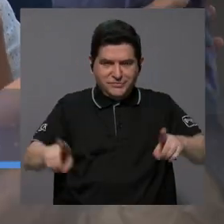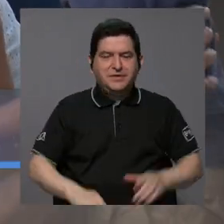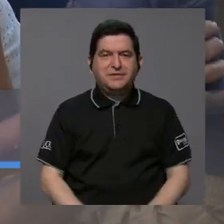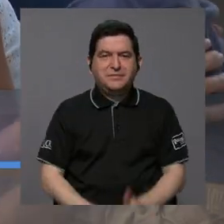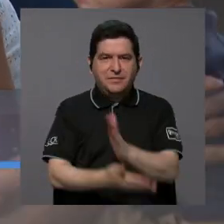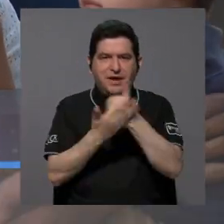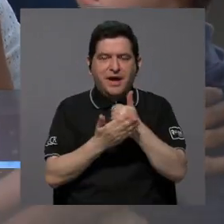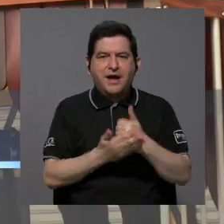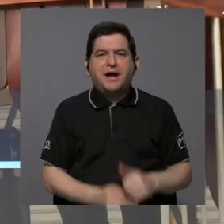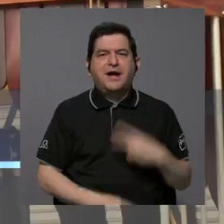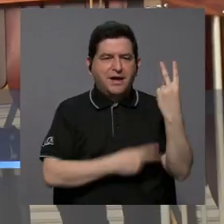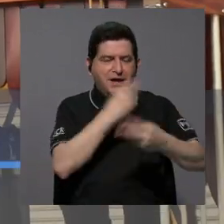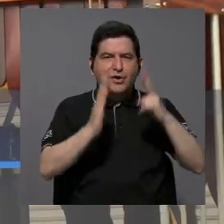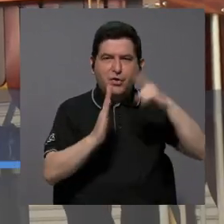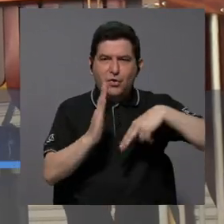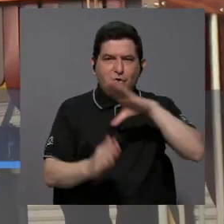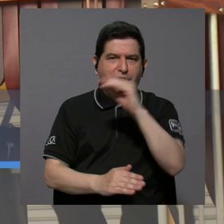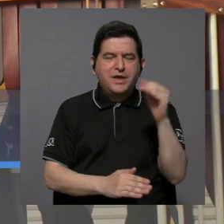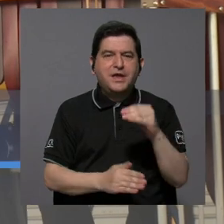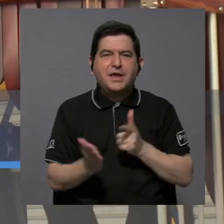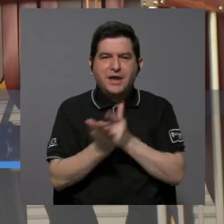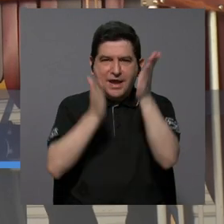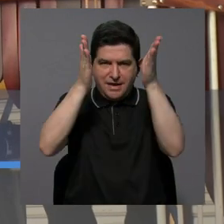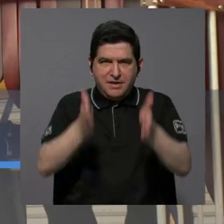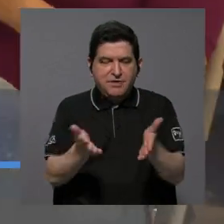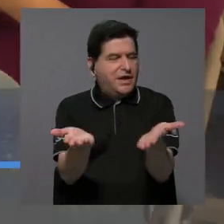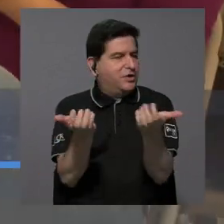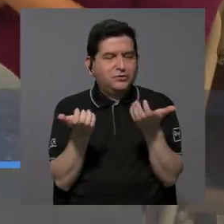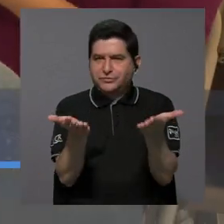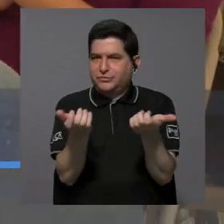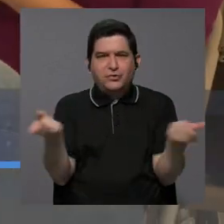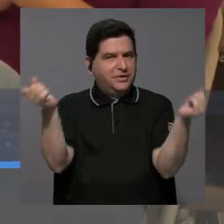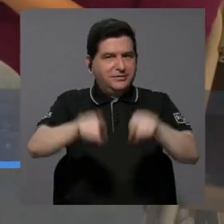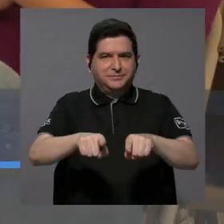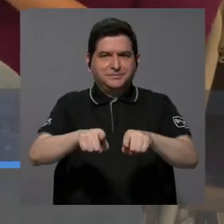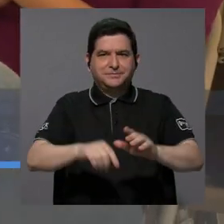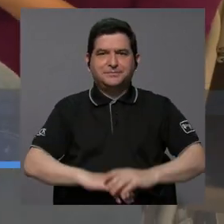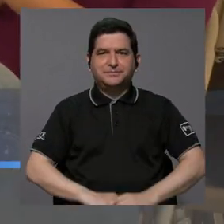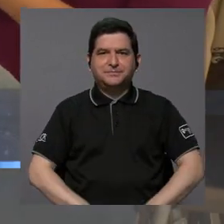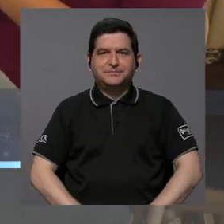algo que la caravana de la lectura y los liberianos no quieren que suceda.